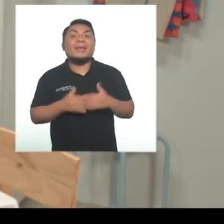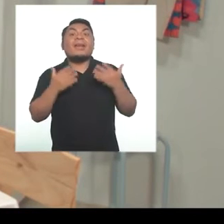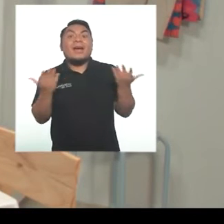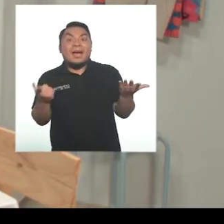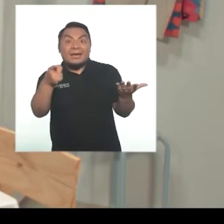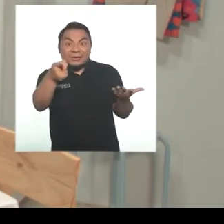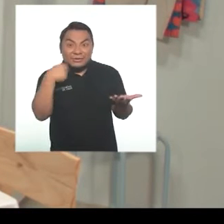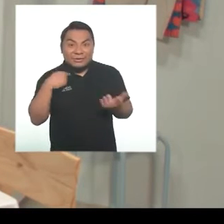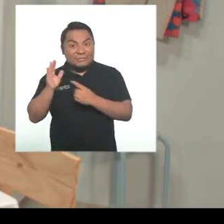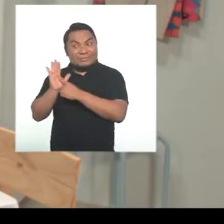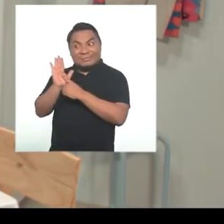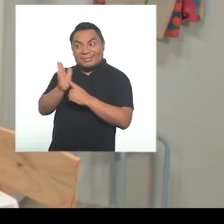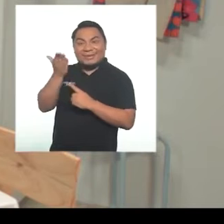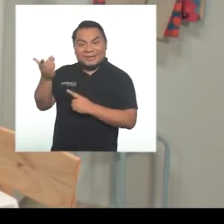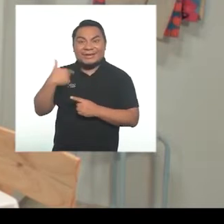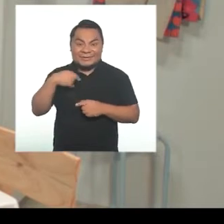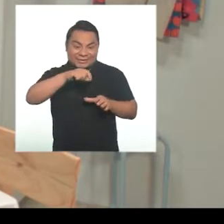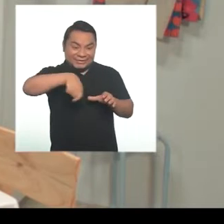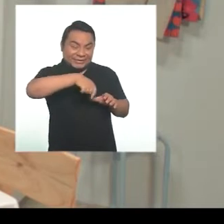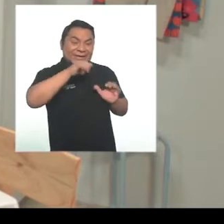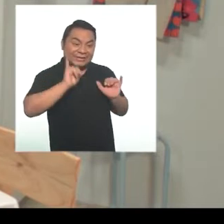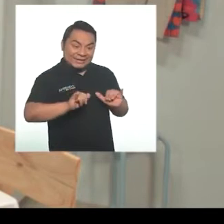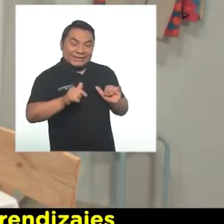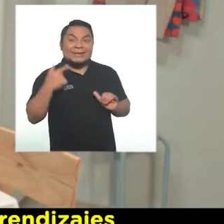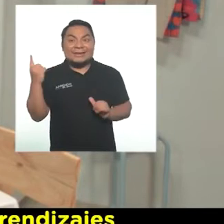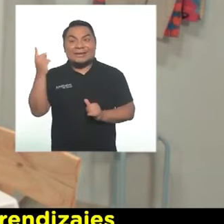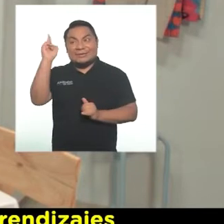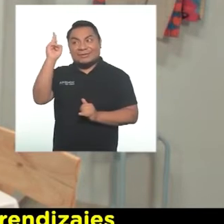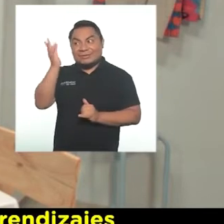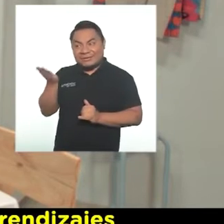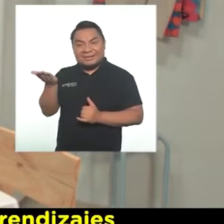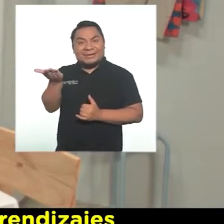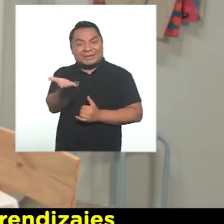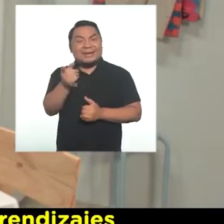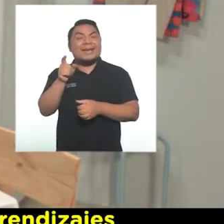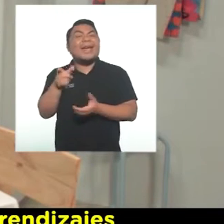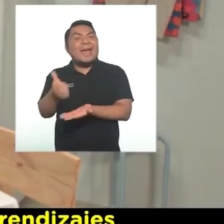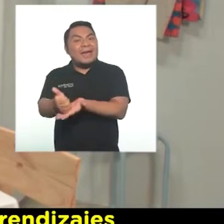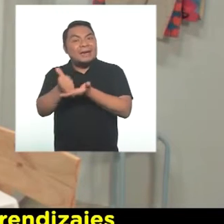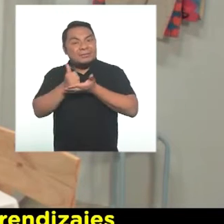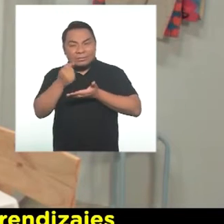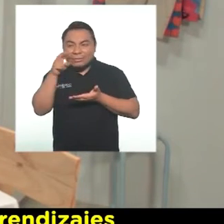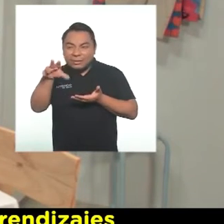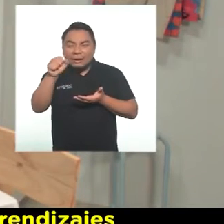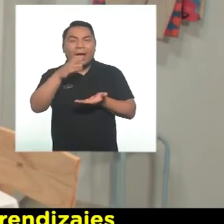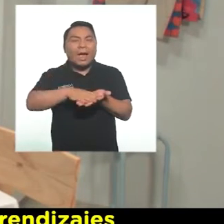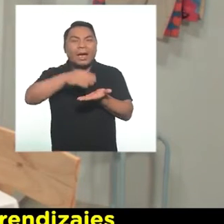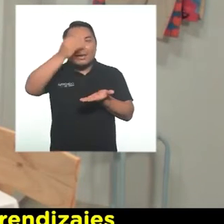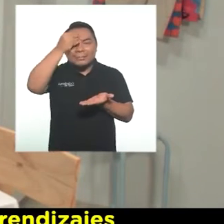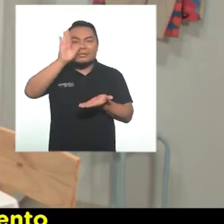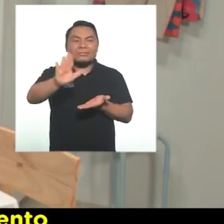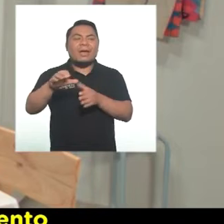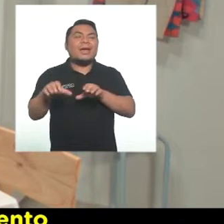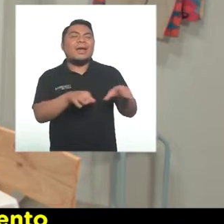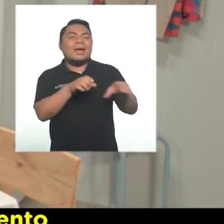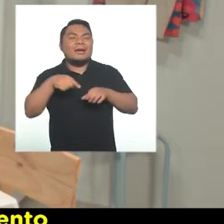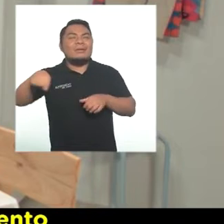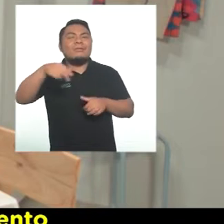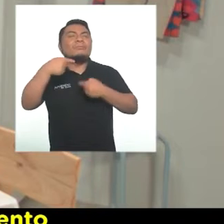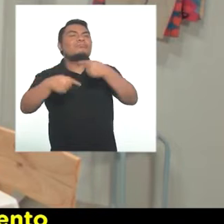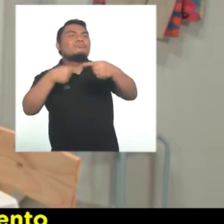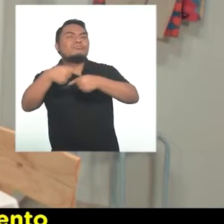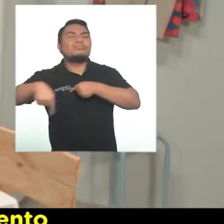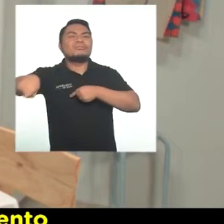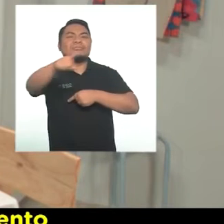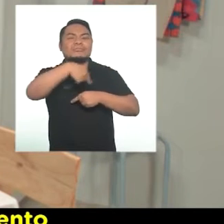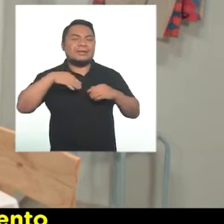¿Qué tal si se las presento mientras yo sigo aquí cocinando? Y la docente nos ayuda a reconocer los aprendizajes en las actividades